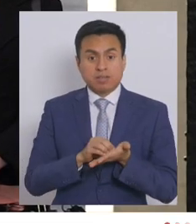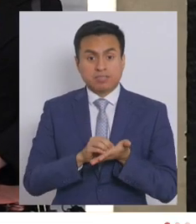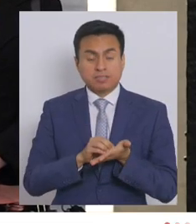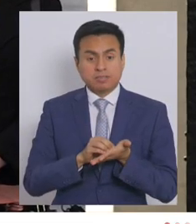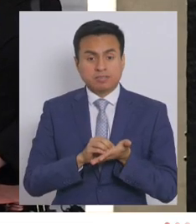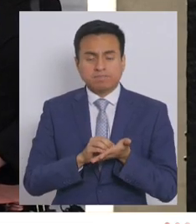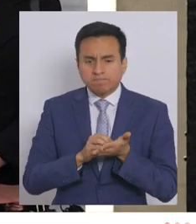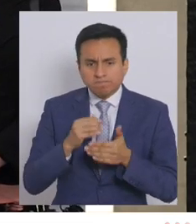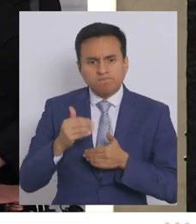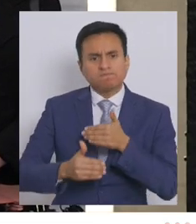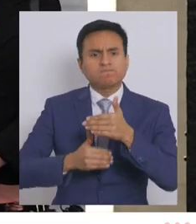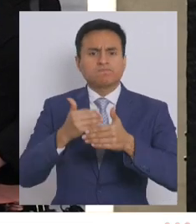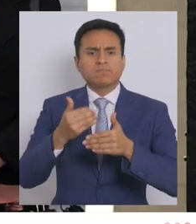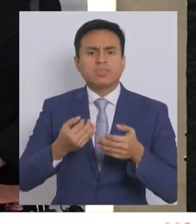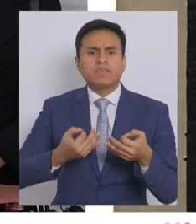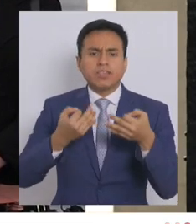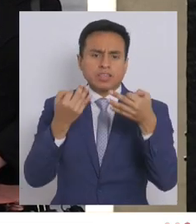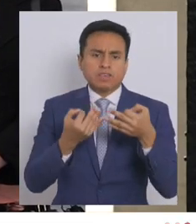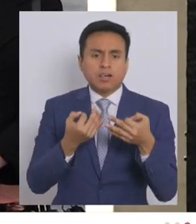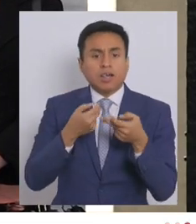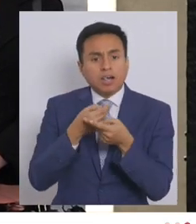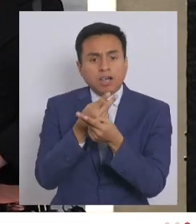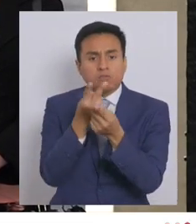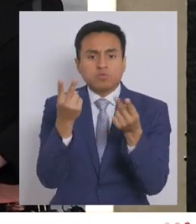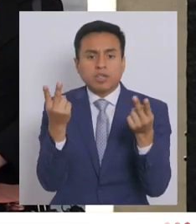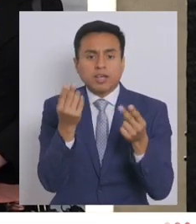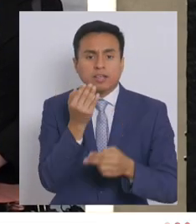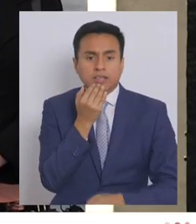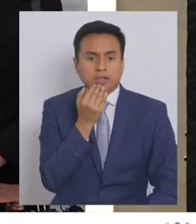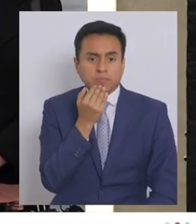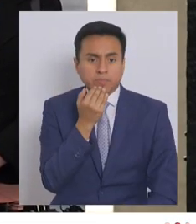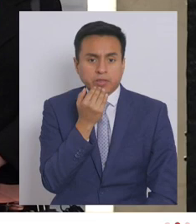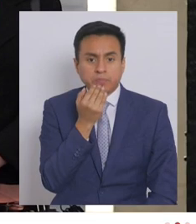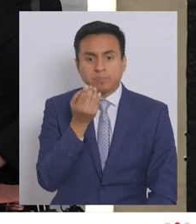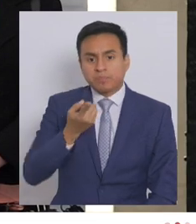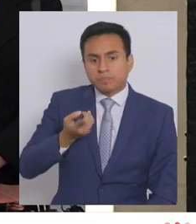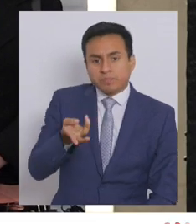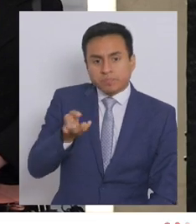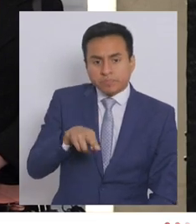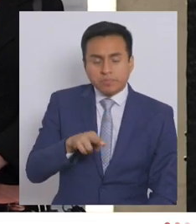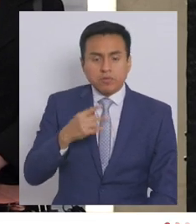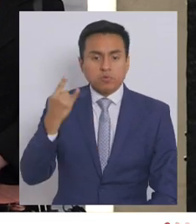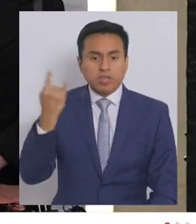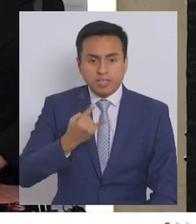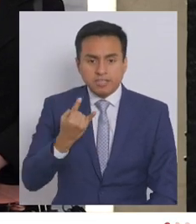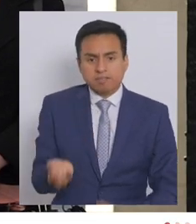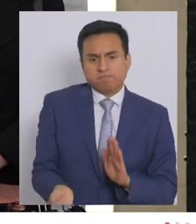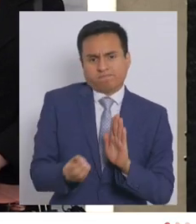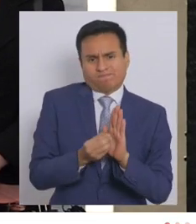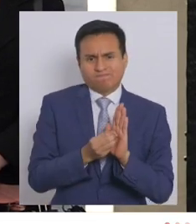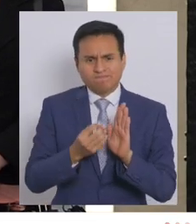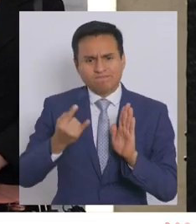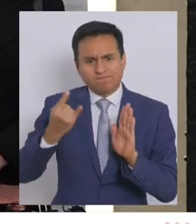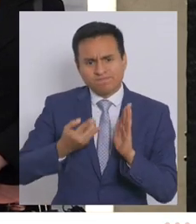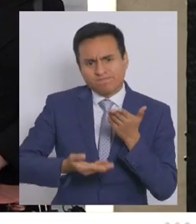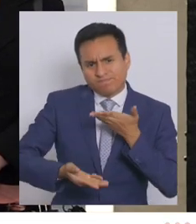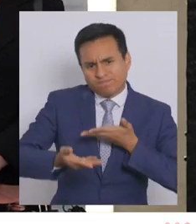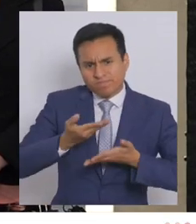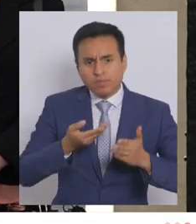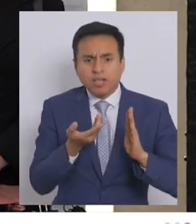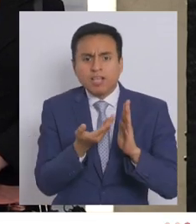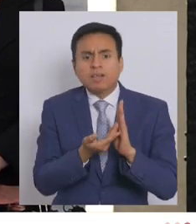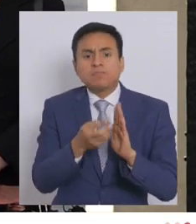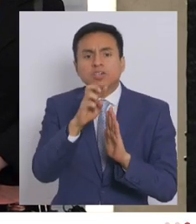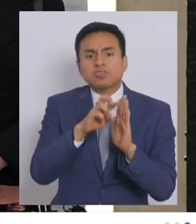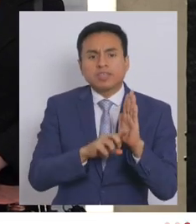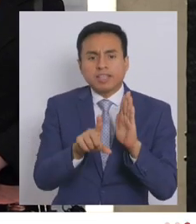forma más efectiva, quiero anunciar también que vamos a renovar las urgencias o establecer las urgencias al proyecto